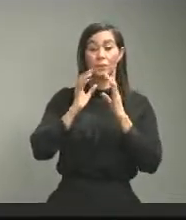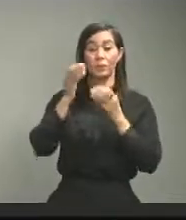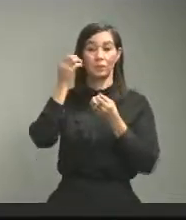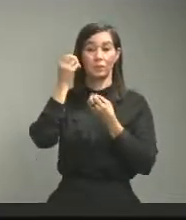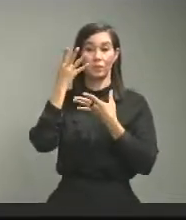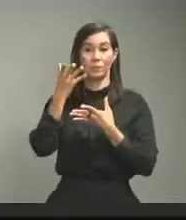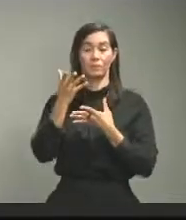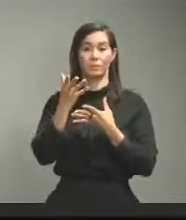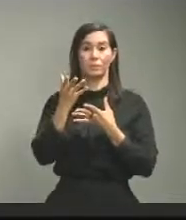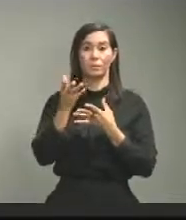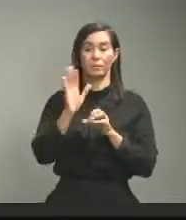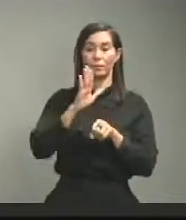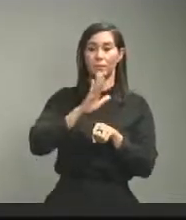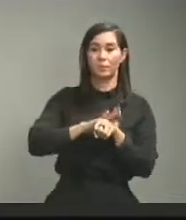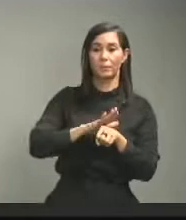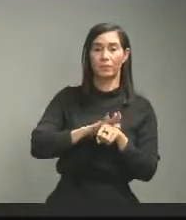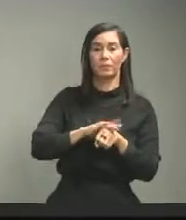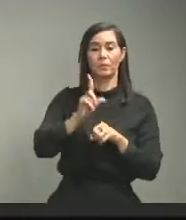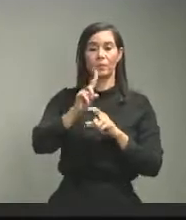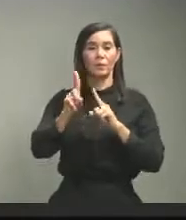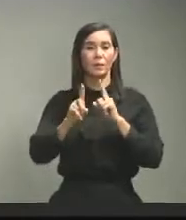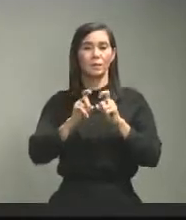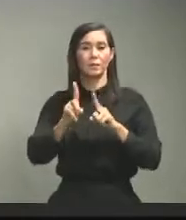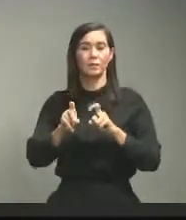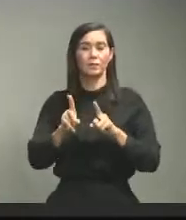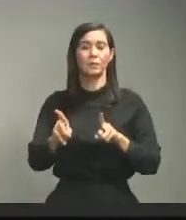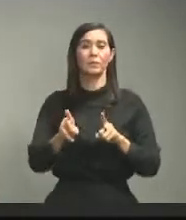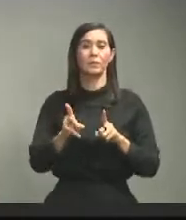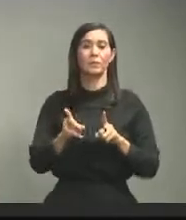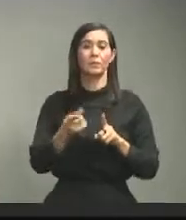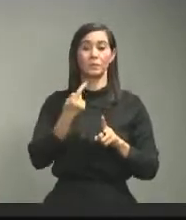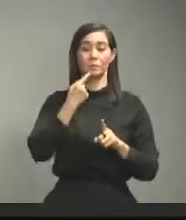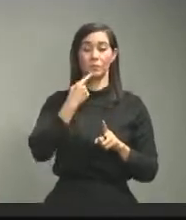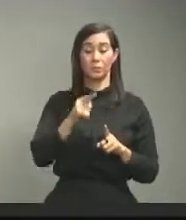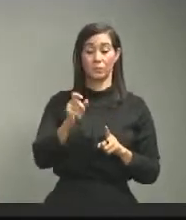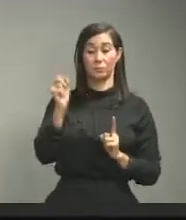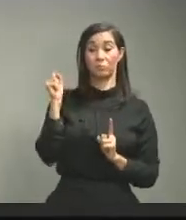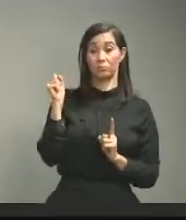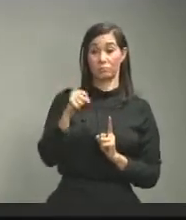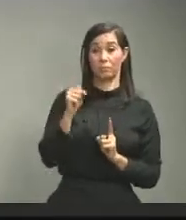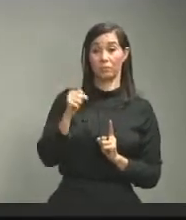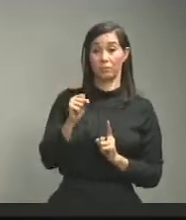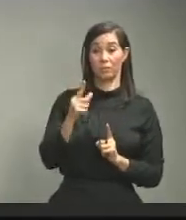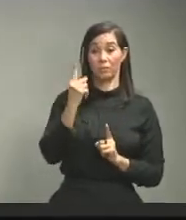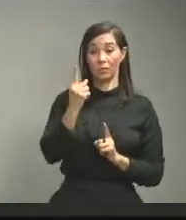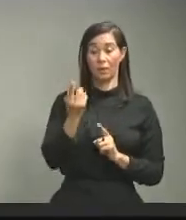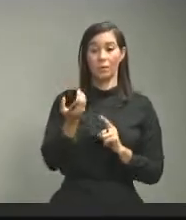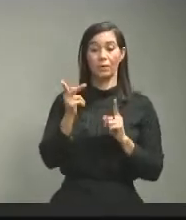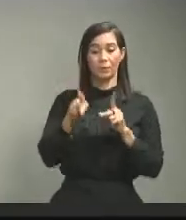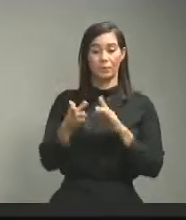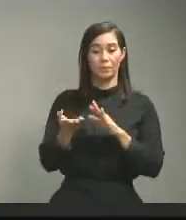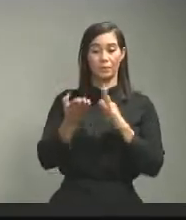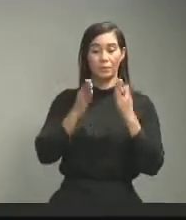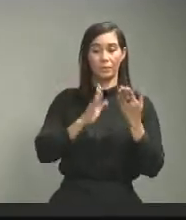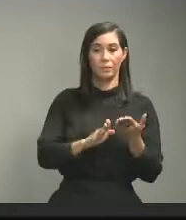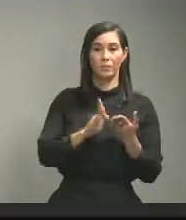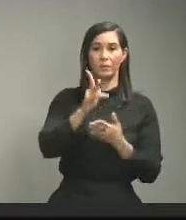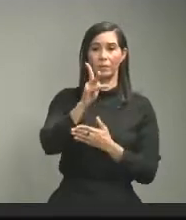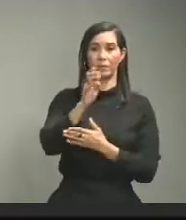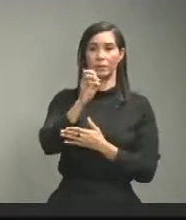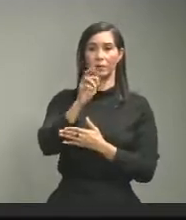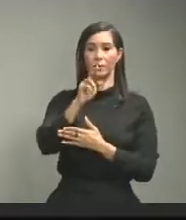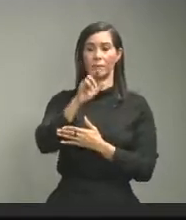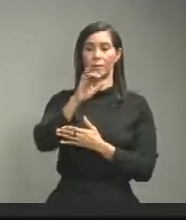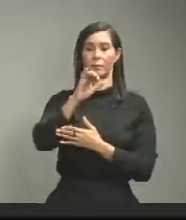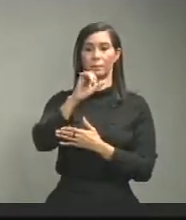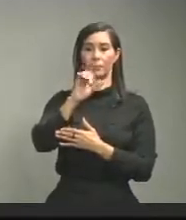llamadas a la redacción recibimos ataques porque hemos dicho que si hay un fallecimiento en la provincia de Peravia tal